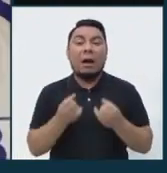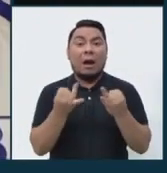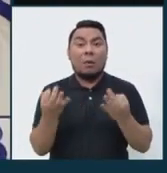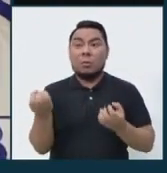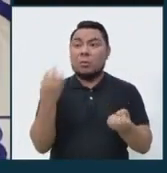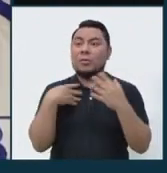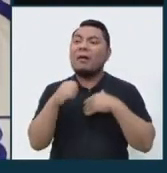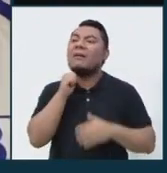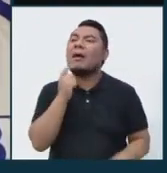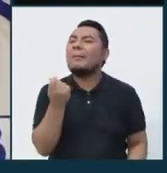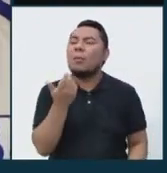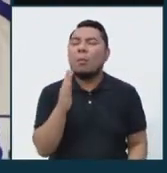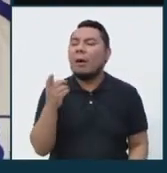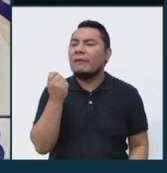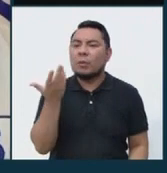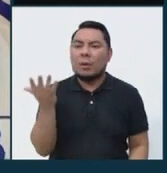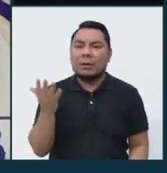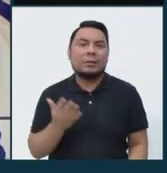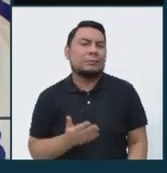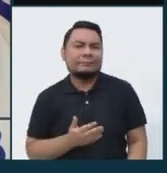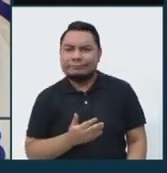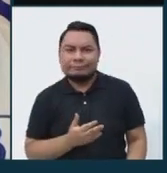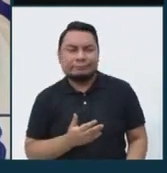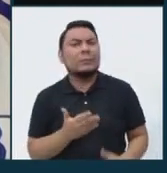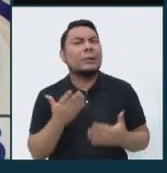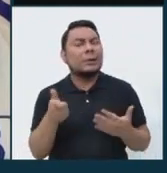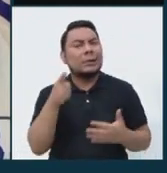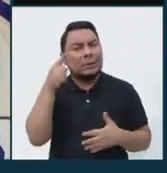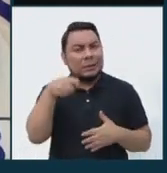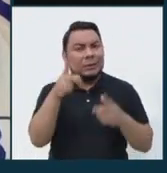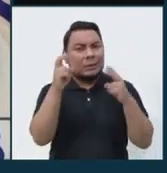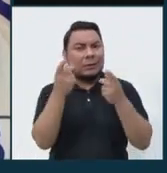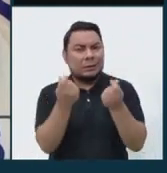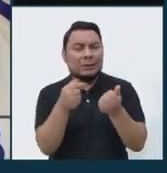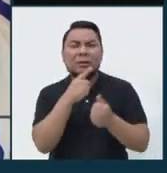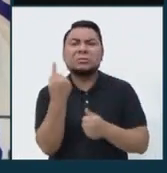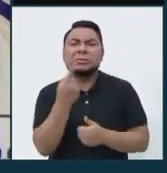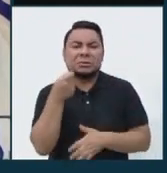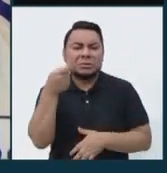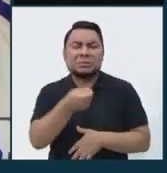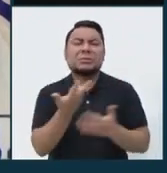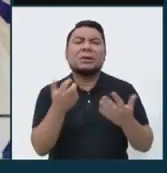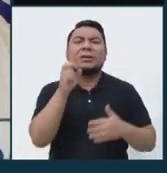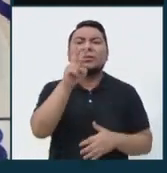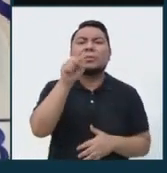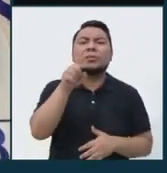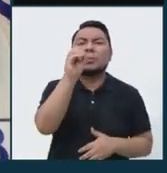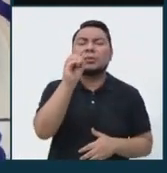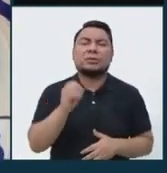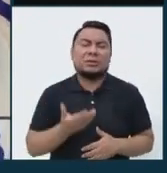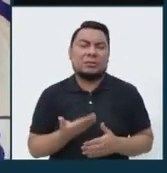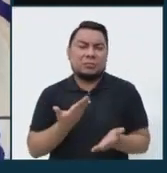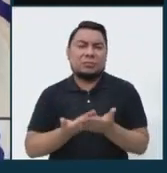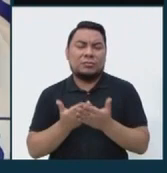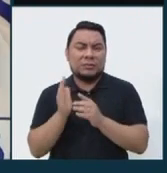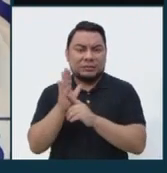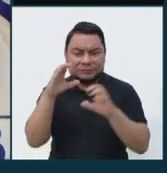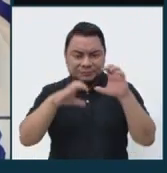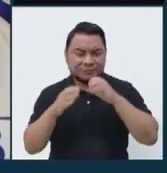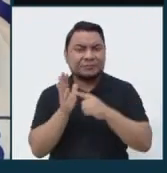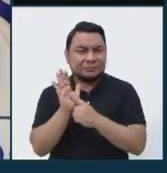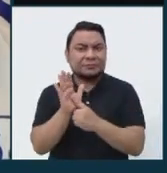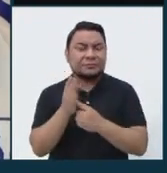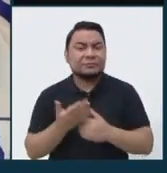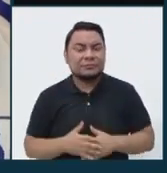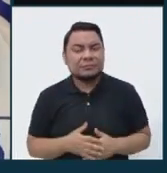plata. El tema es que en los presupuestos solo se gasta casi dos temas que ya está demostrado científicamente.